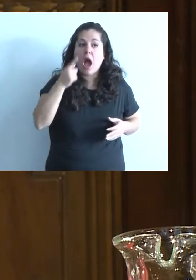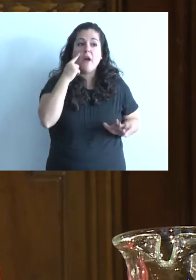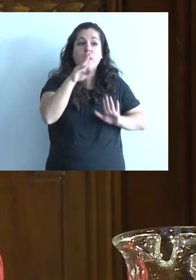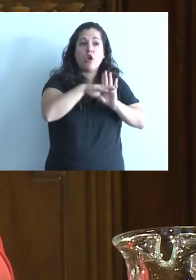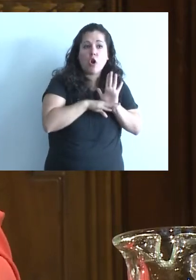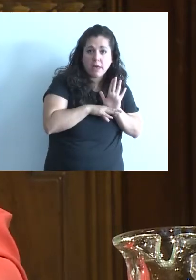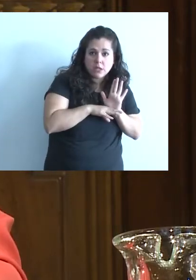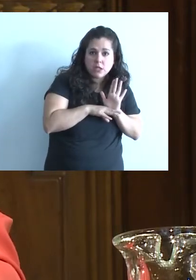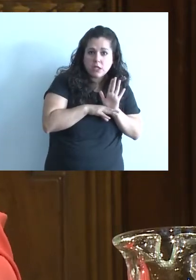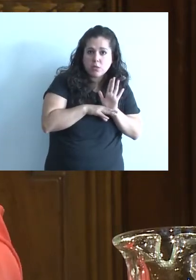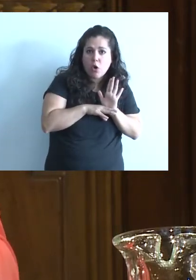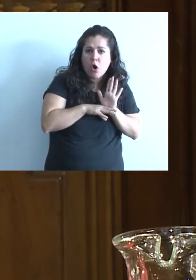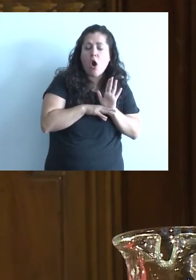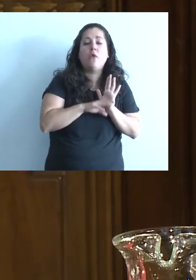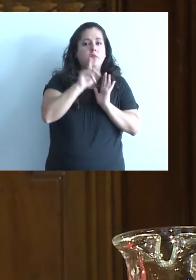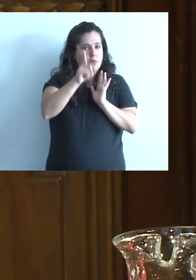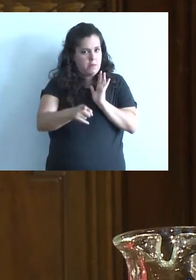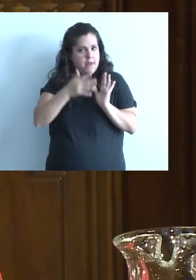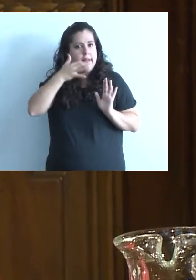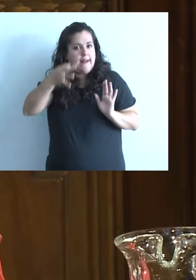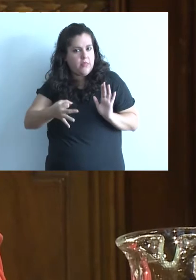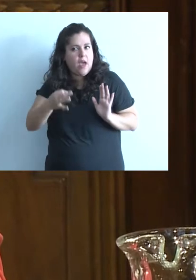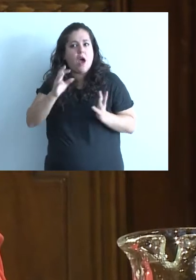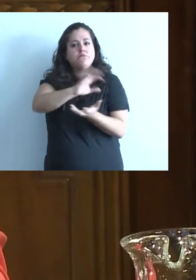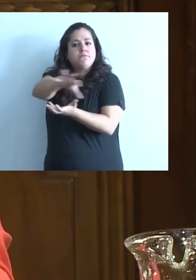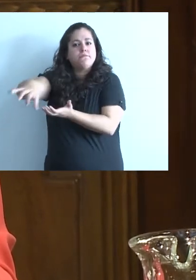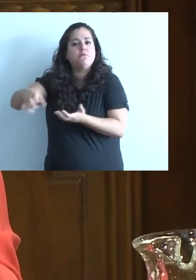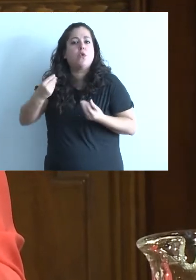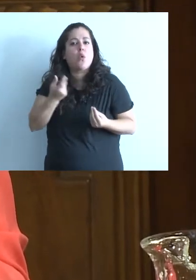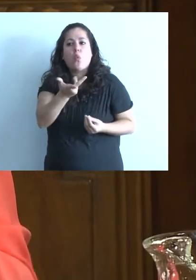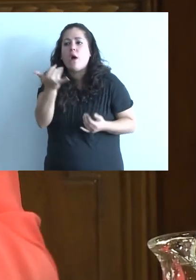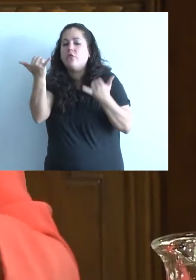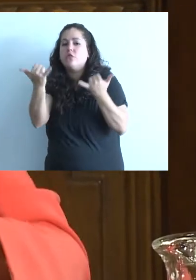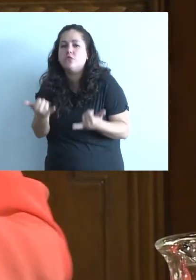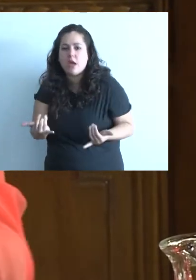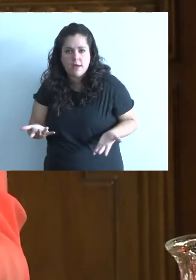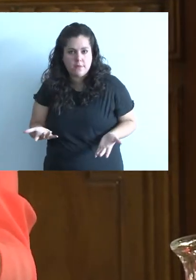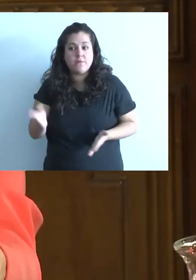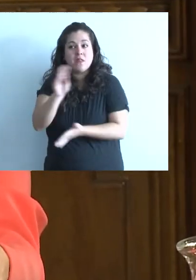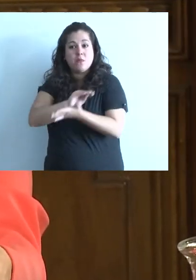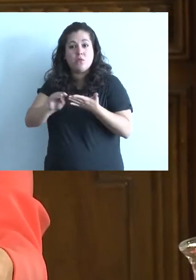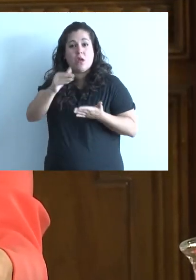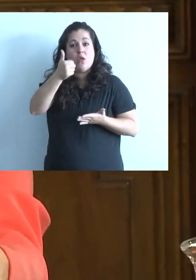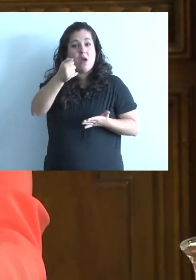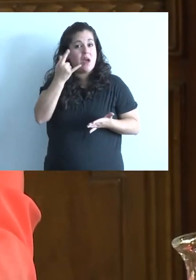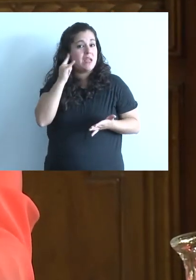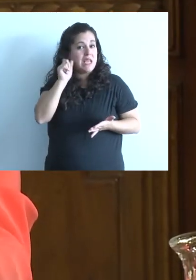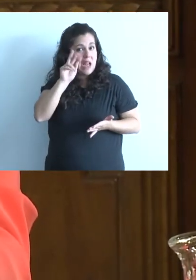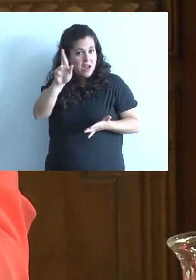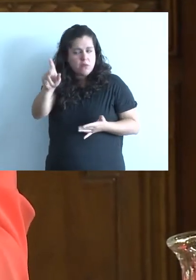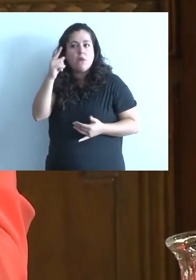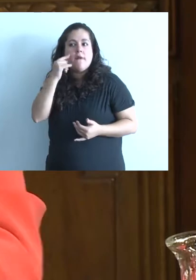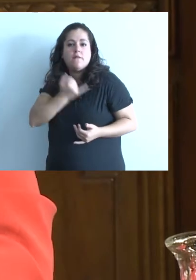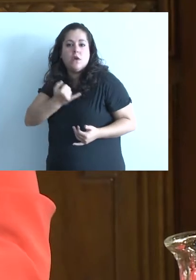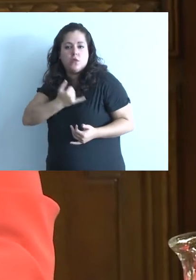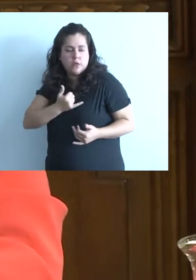marco, no solamente normativo, sino de dimensión de la realidad, de cómo están proliferando, cuántos hay, diputados de Aguilar, y